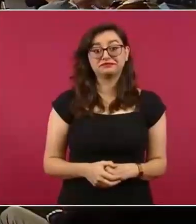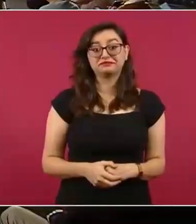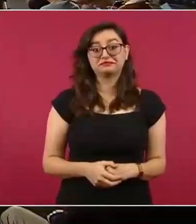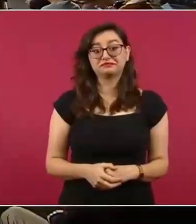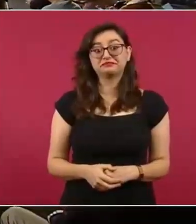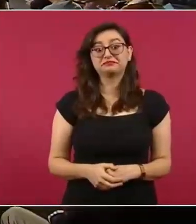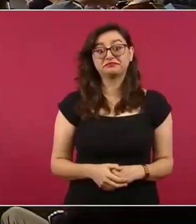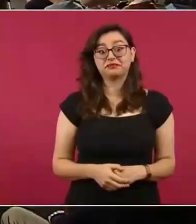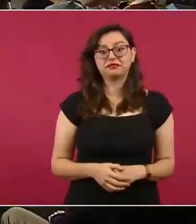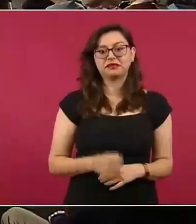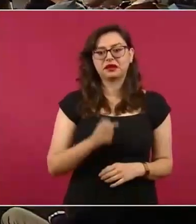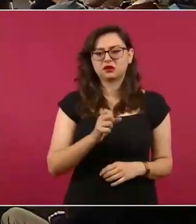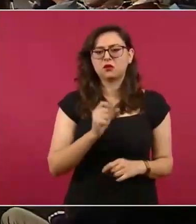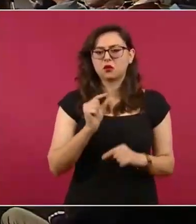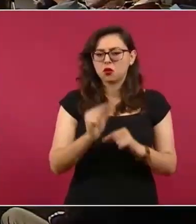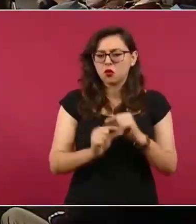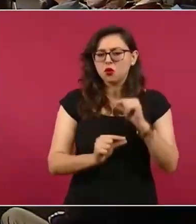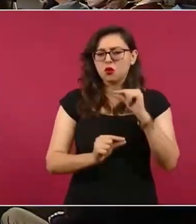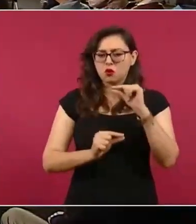Luego